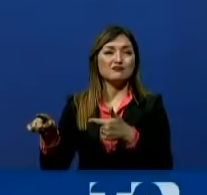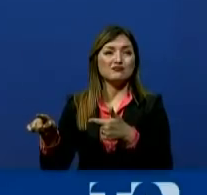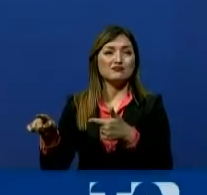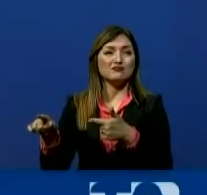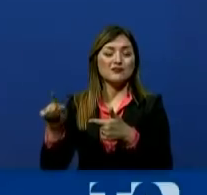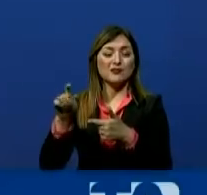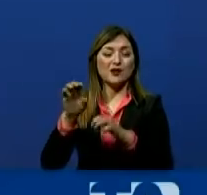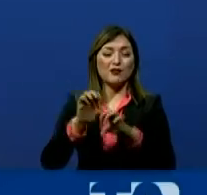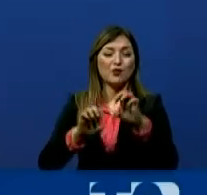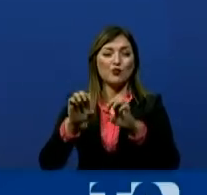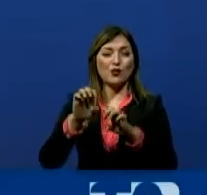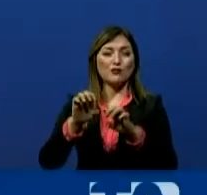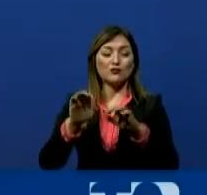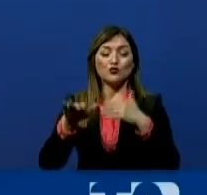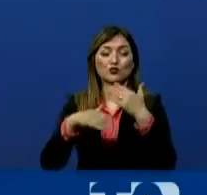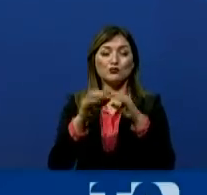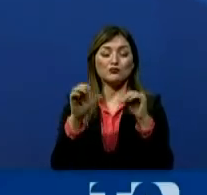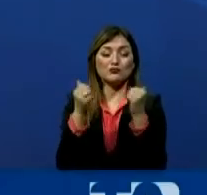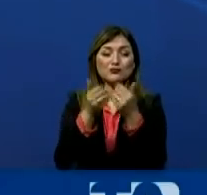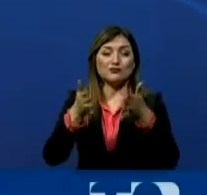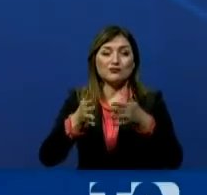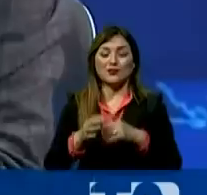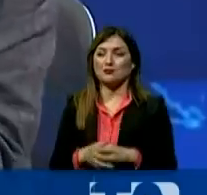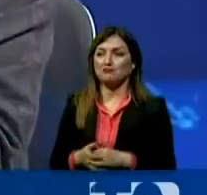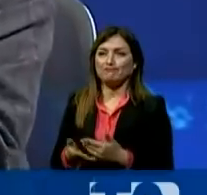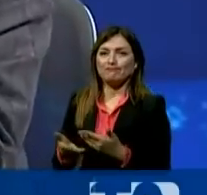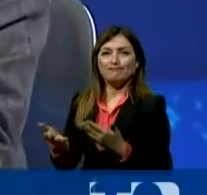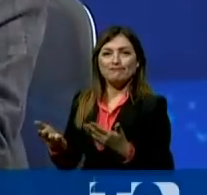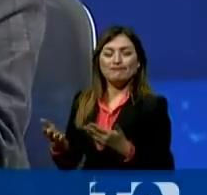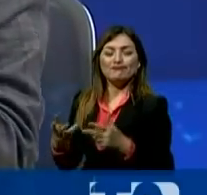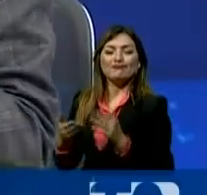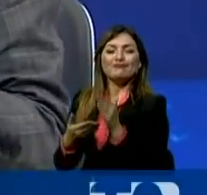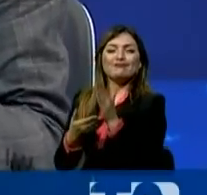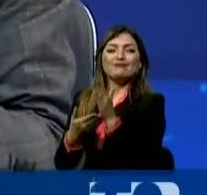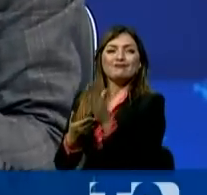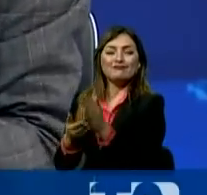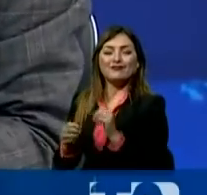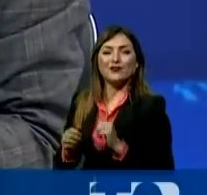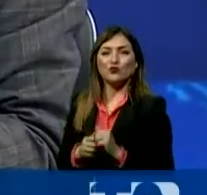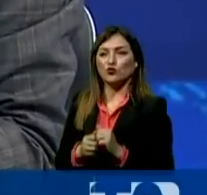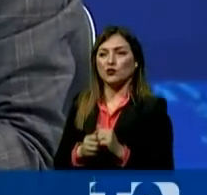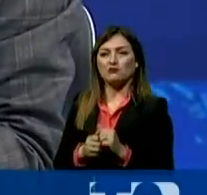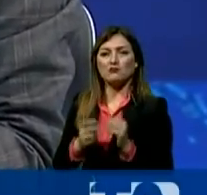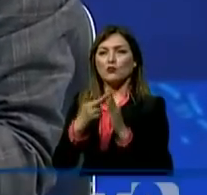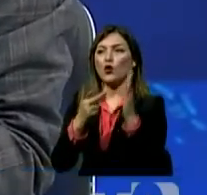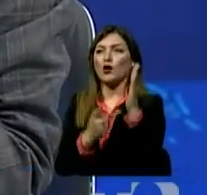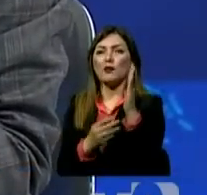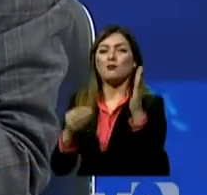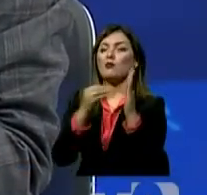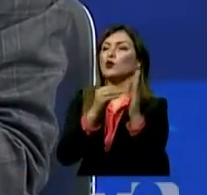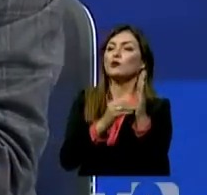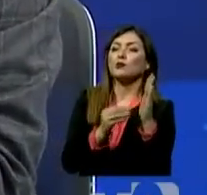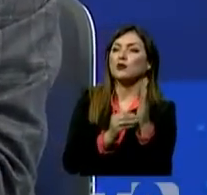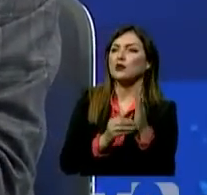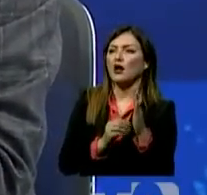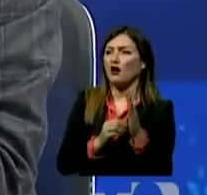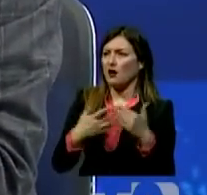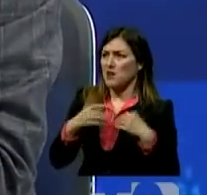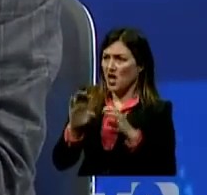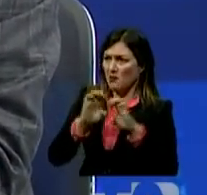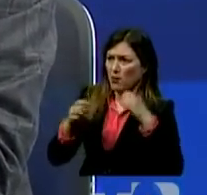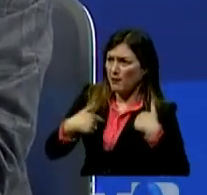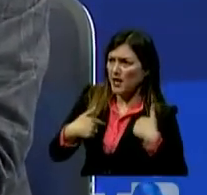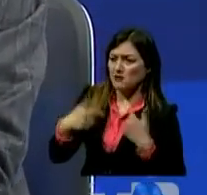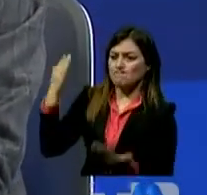ser evaluados. Pero también la fluidez que usted permite, Presidenta, por evitar que conforme a la Comisión usted suspende las